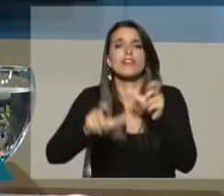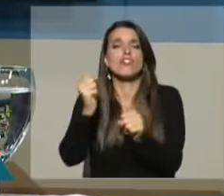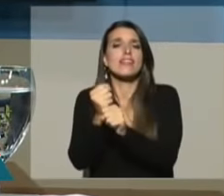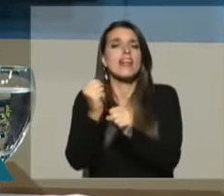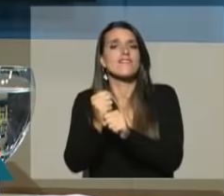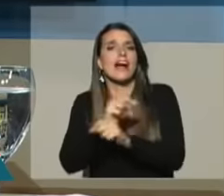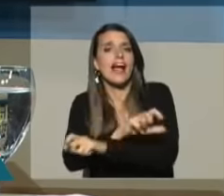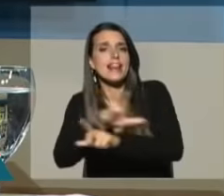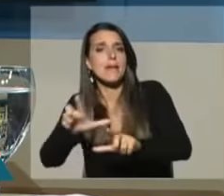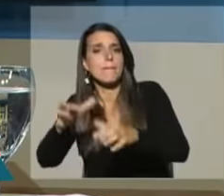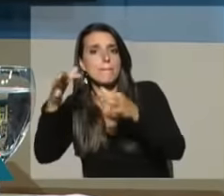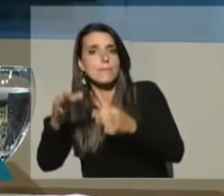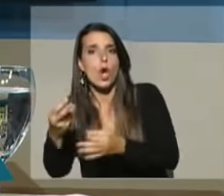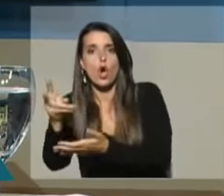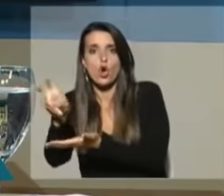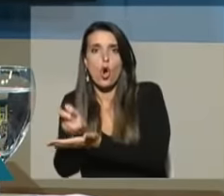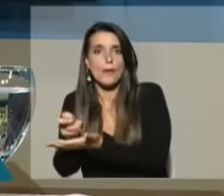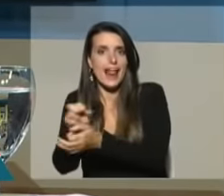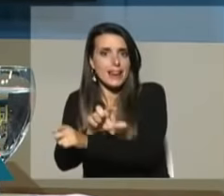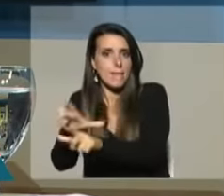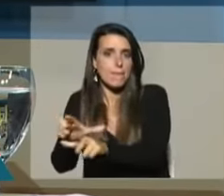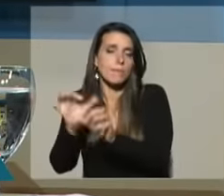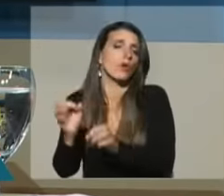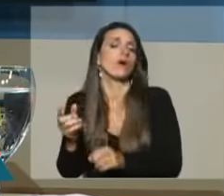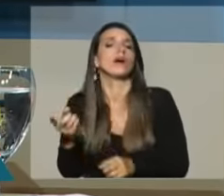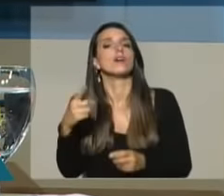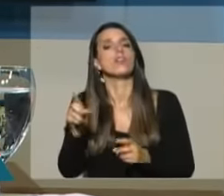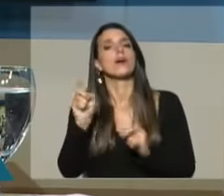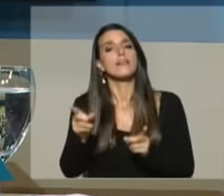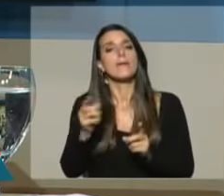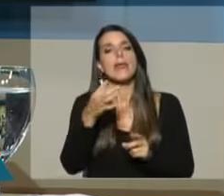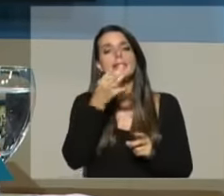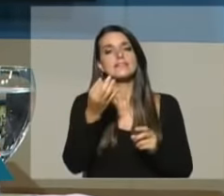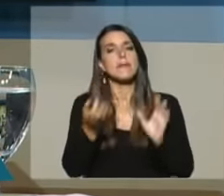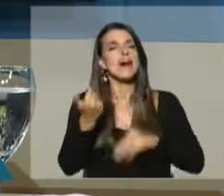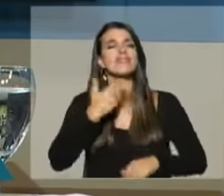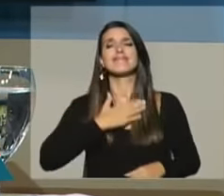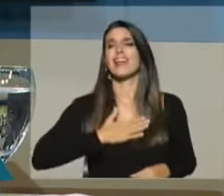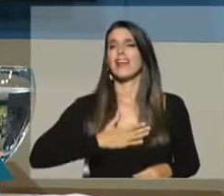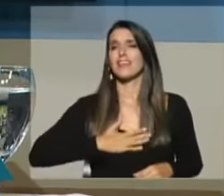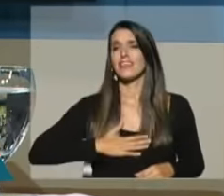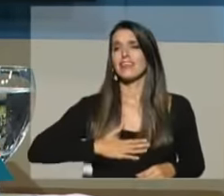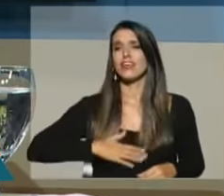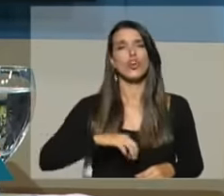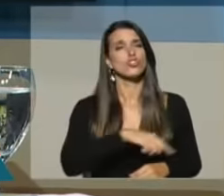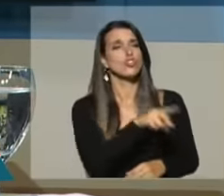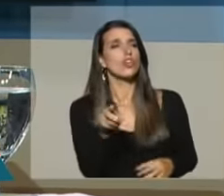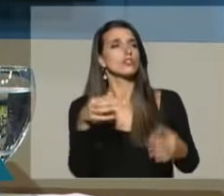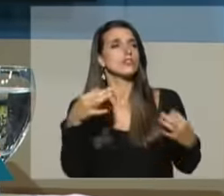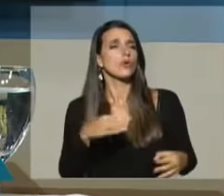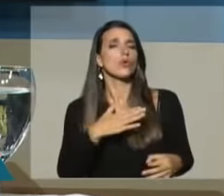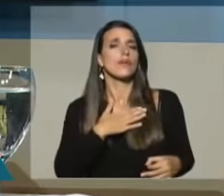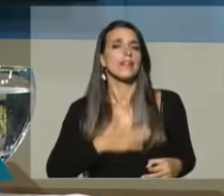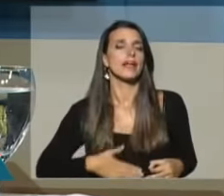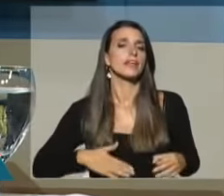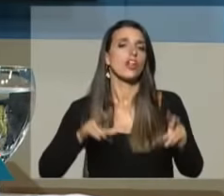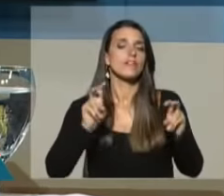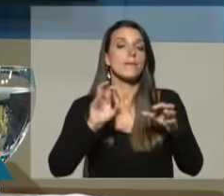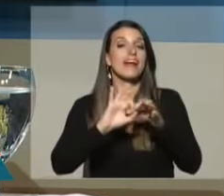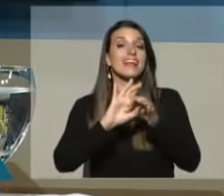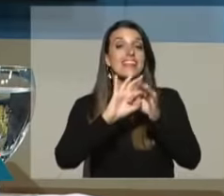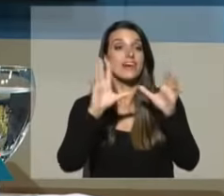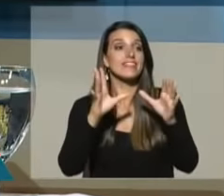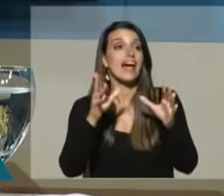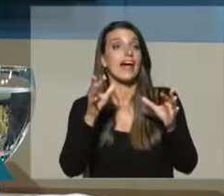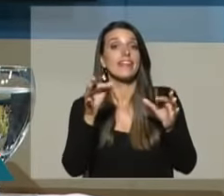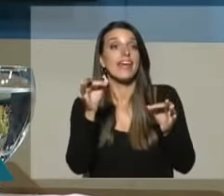formalidad. Y en ese sentido, la posibilidad de tener la más absoluta tranquilidad que en materia de libertad